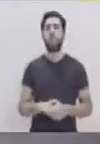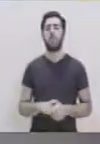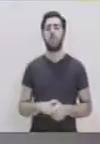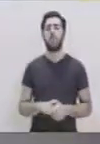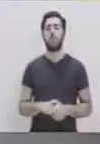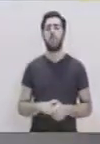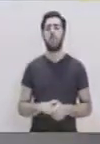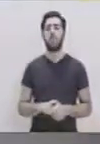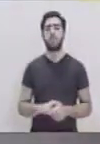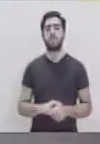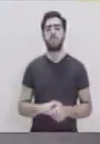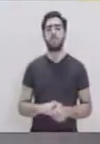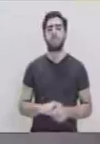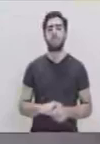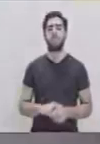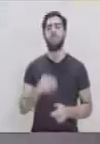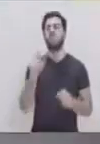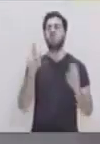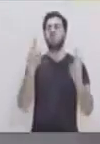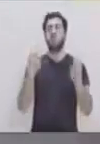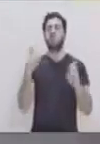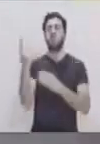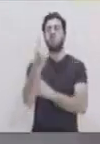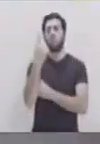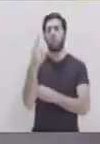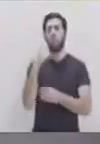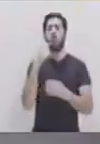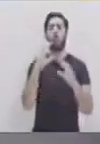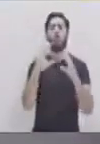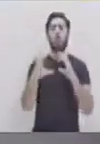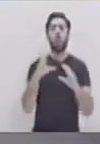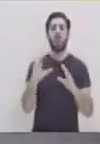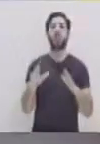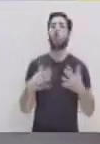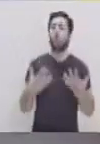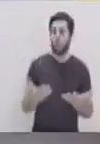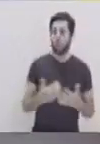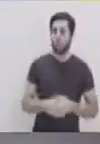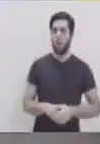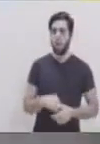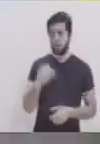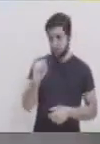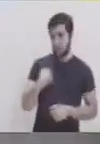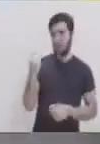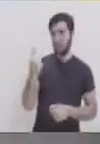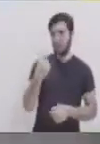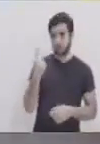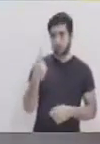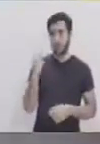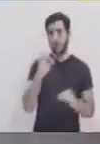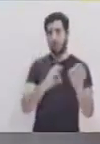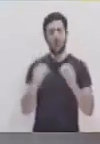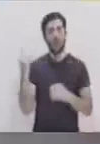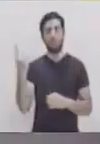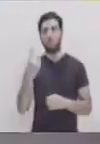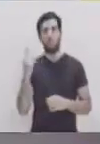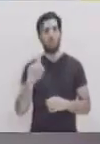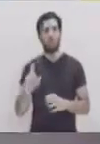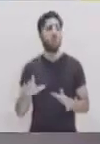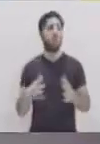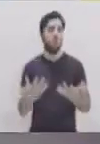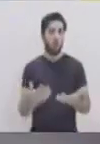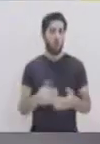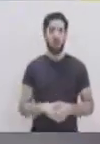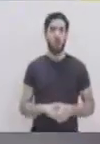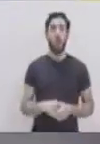persona le podemos llamar a amigo. Licenciada, ¿y qué tan importante es la comunicación en una amistad? Porque, pues, hemos